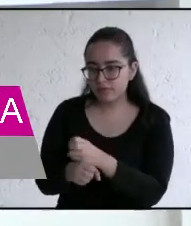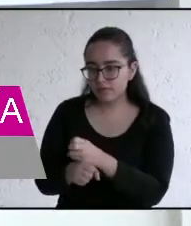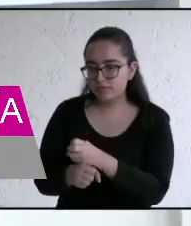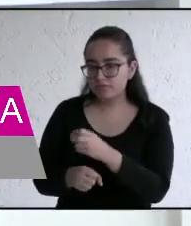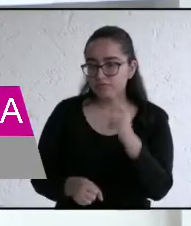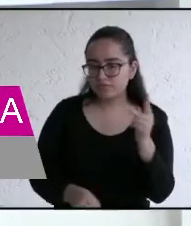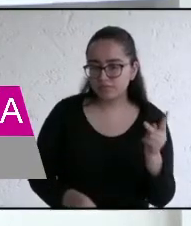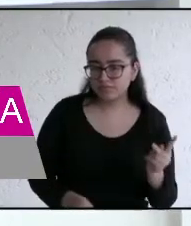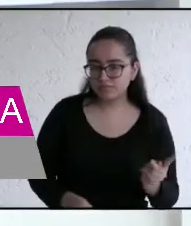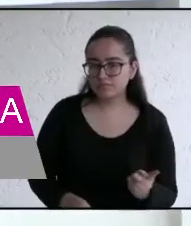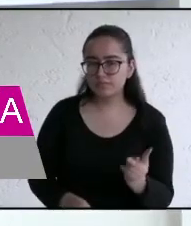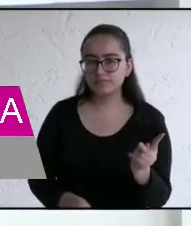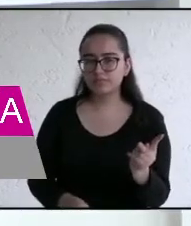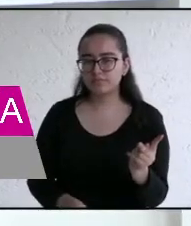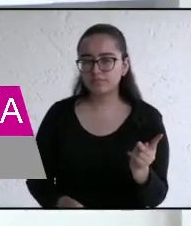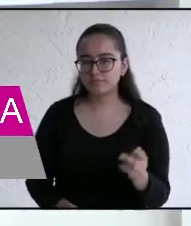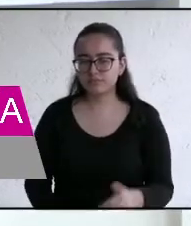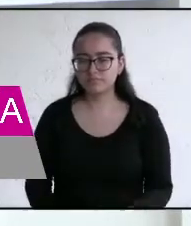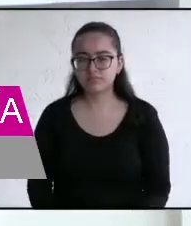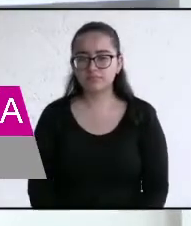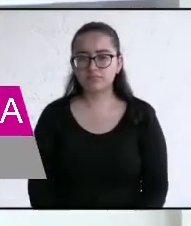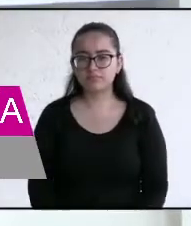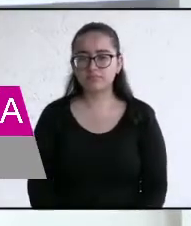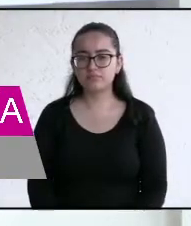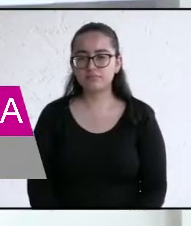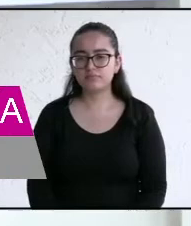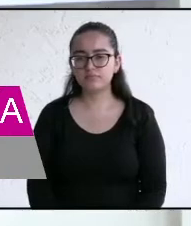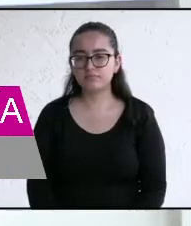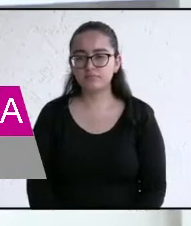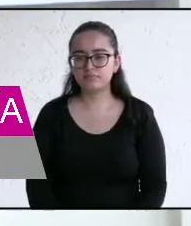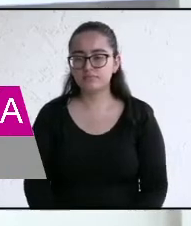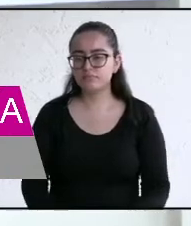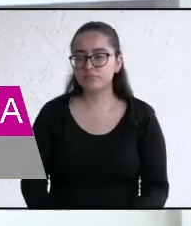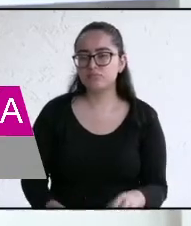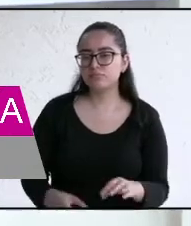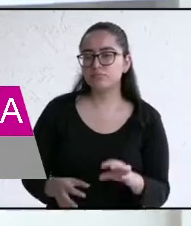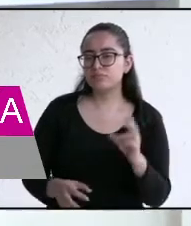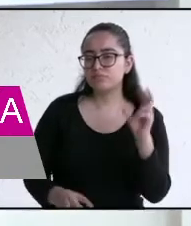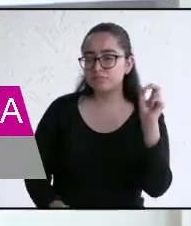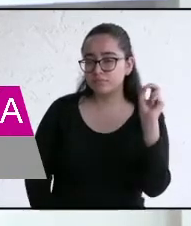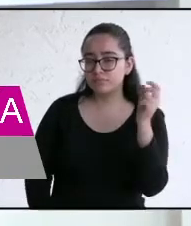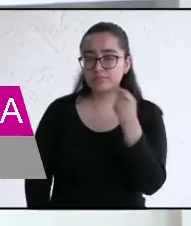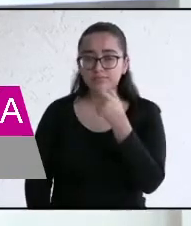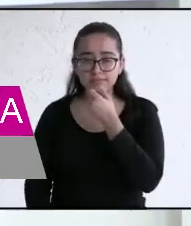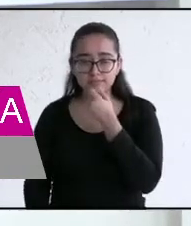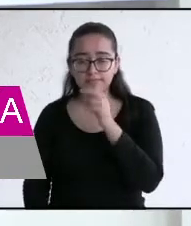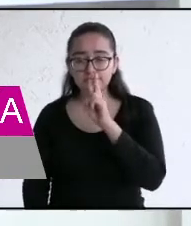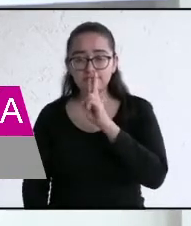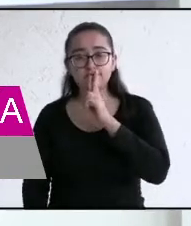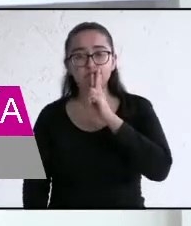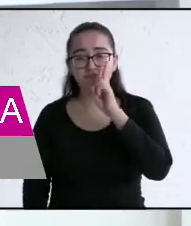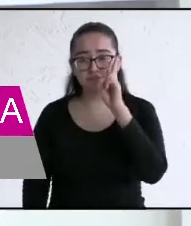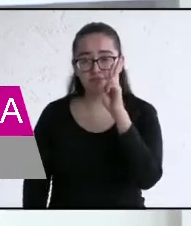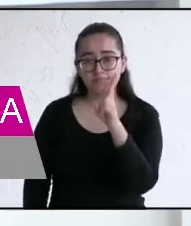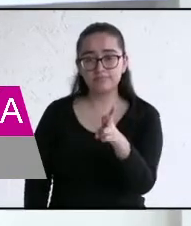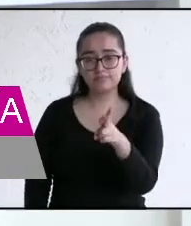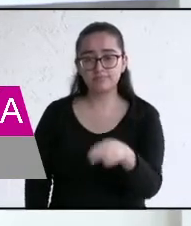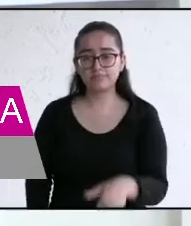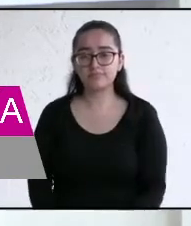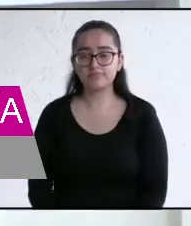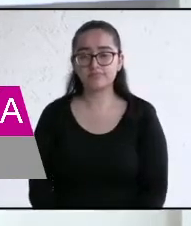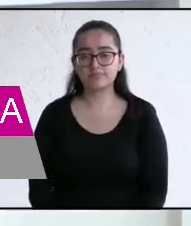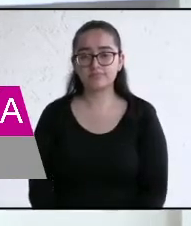se realizará también una pregunta de seguimiento, en la cual tendrán 30 segundos para contestarla.